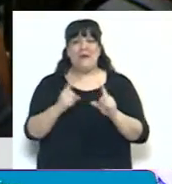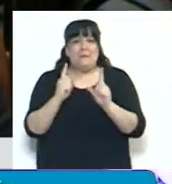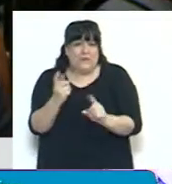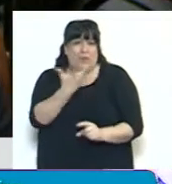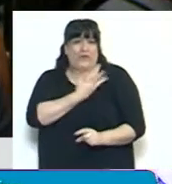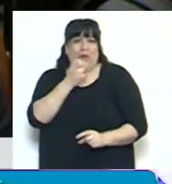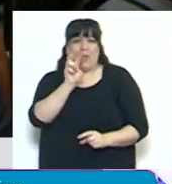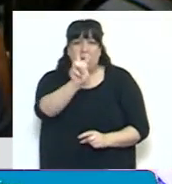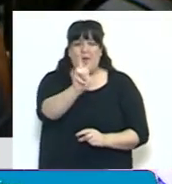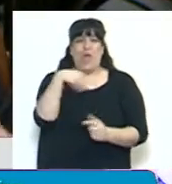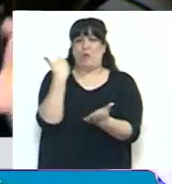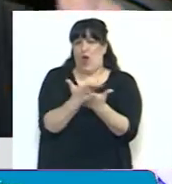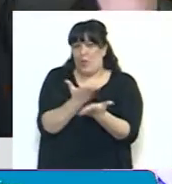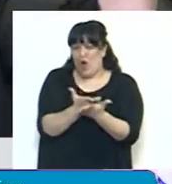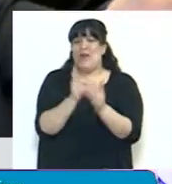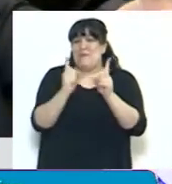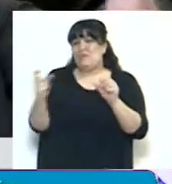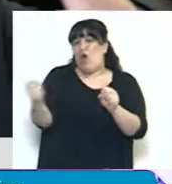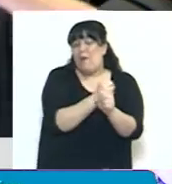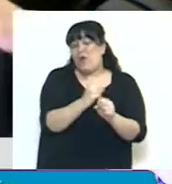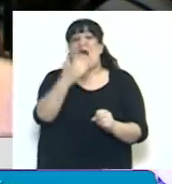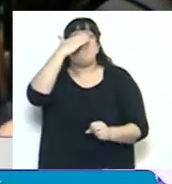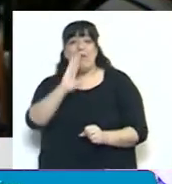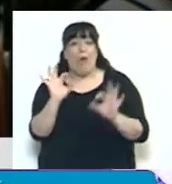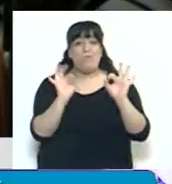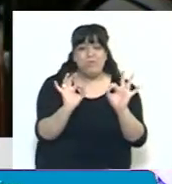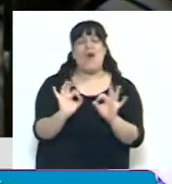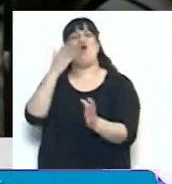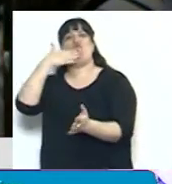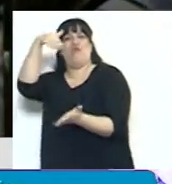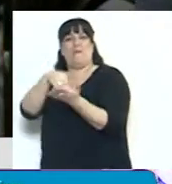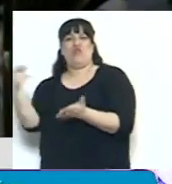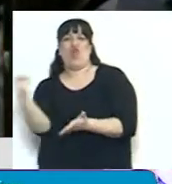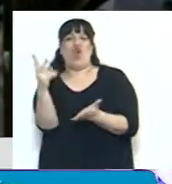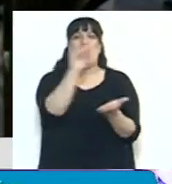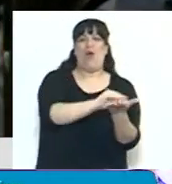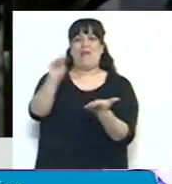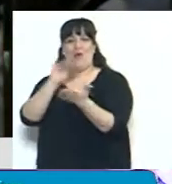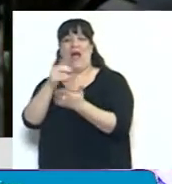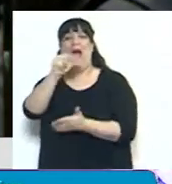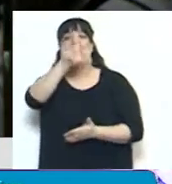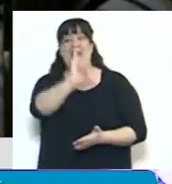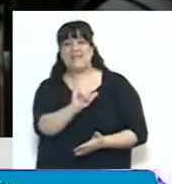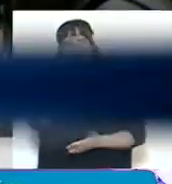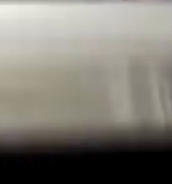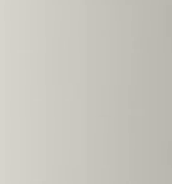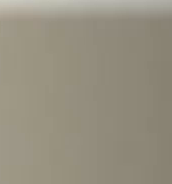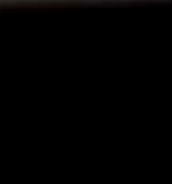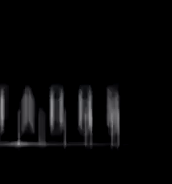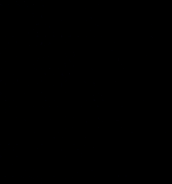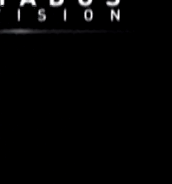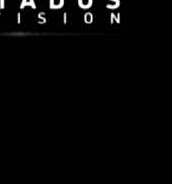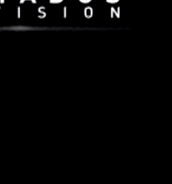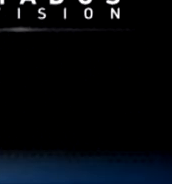Frente para la Victoria está proponiendo y que se le tome juramento a los doctores Álvarez y Forlón. Muy bien, gracias.